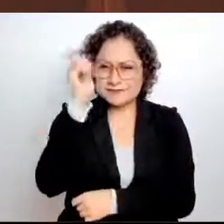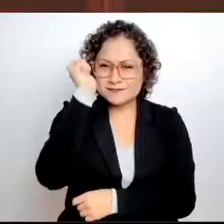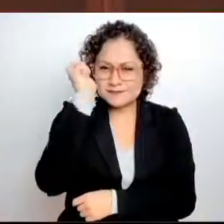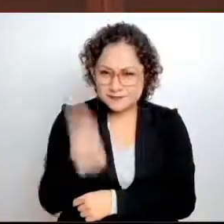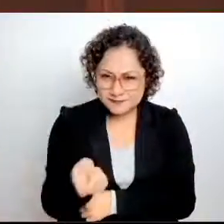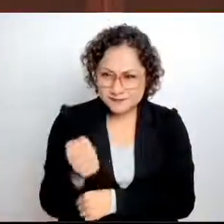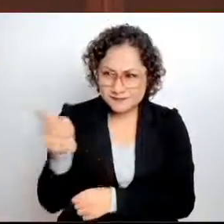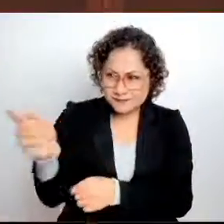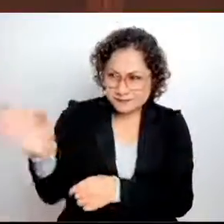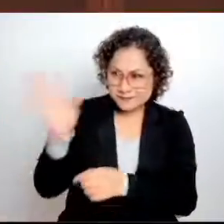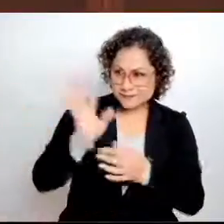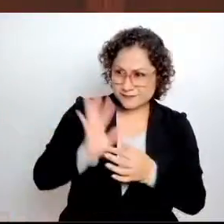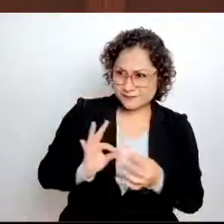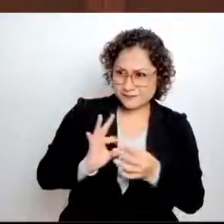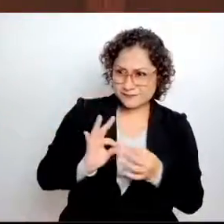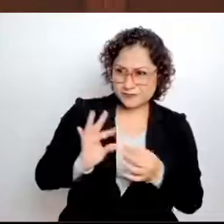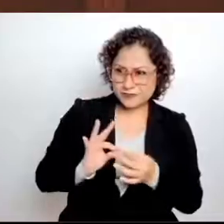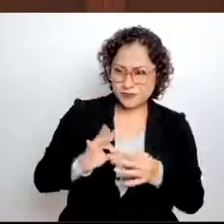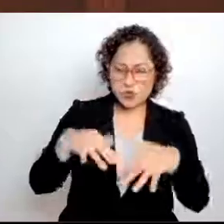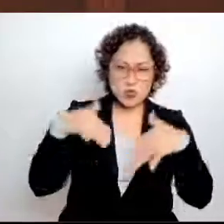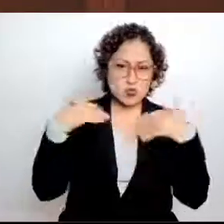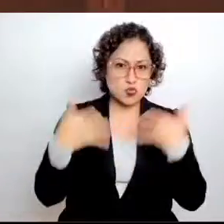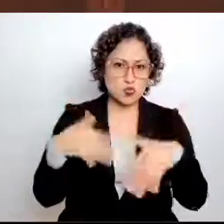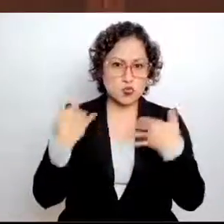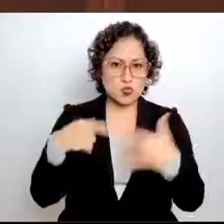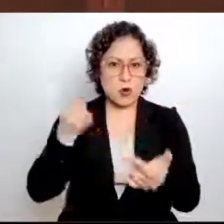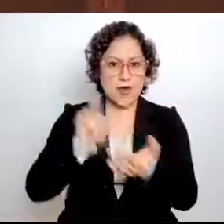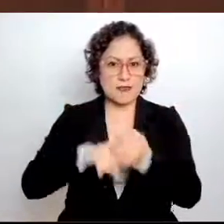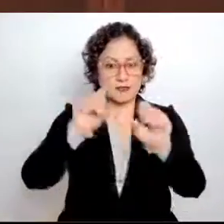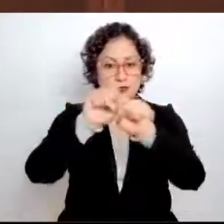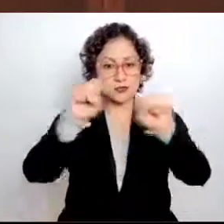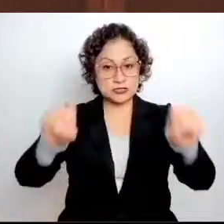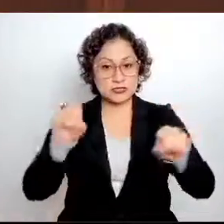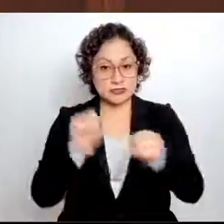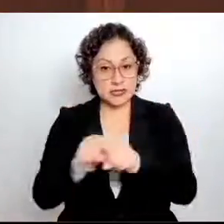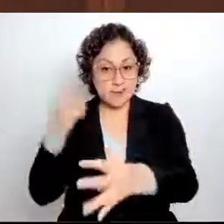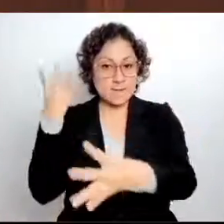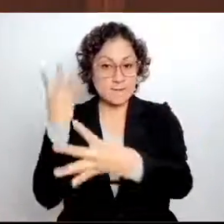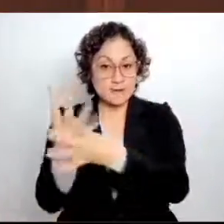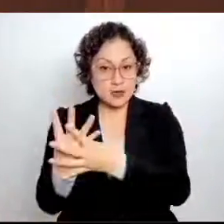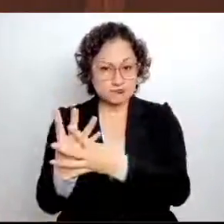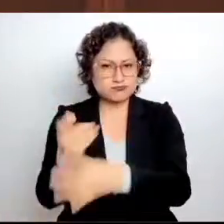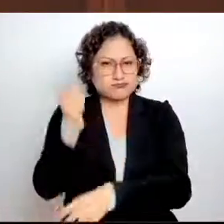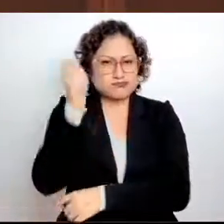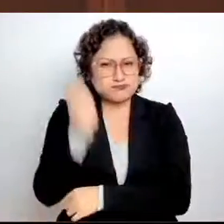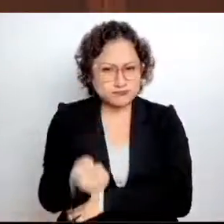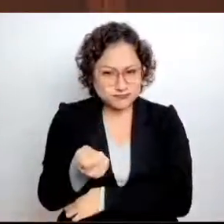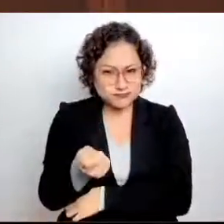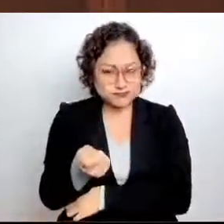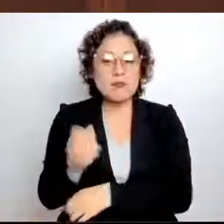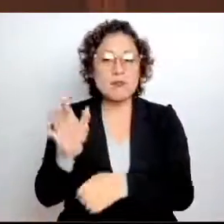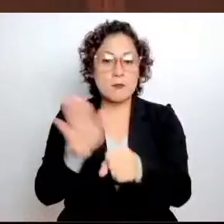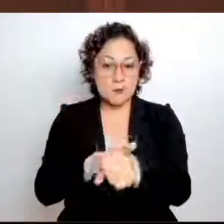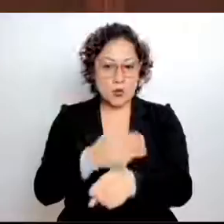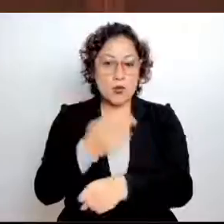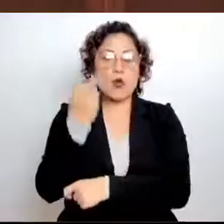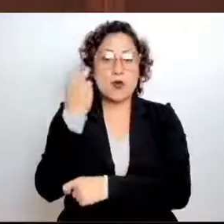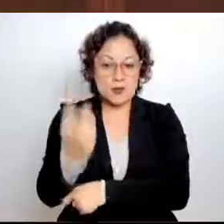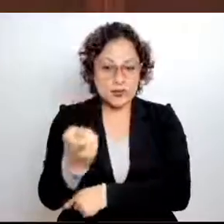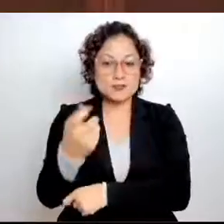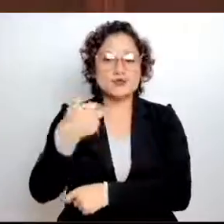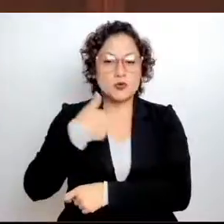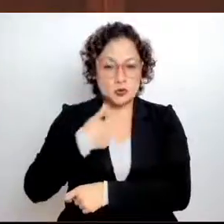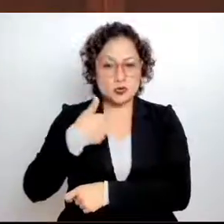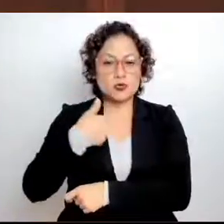sistema penitenciario. Por eso, cuestionamientos que en su momento también yo le hice al